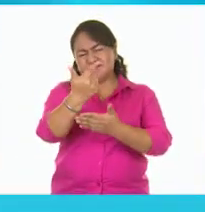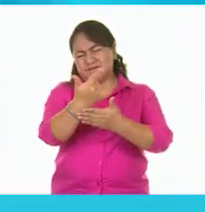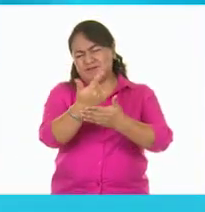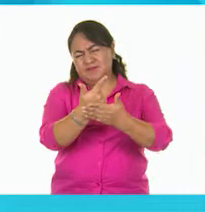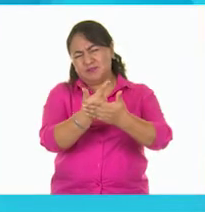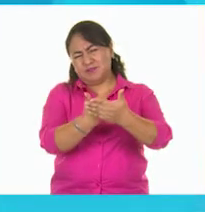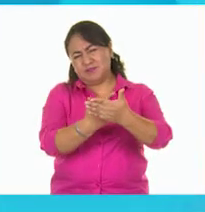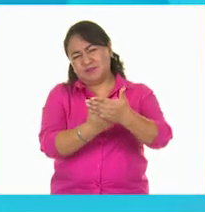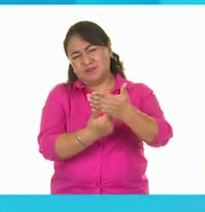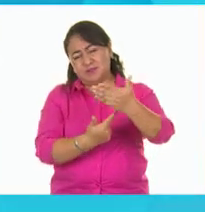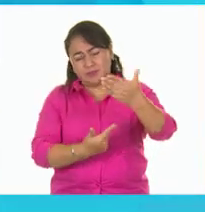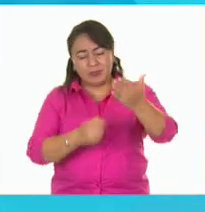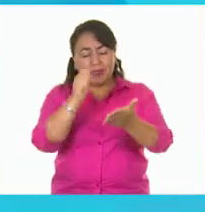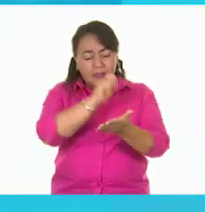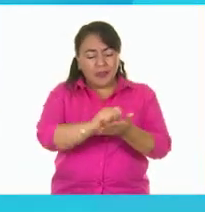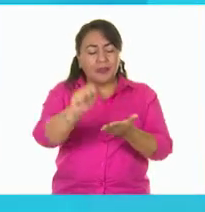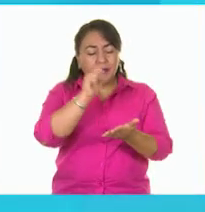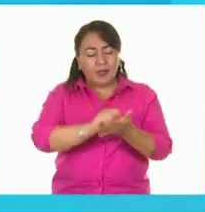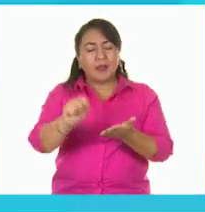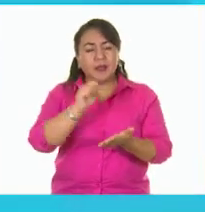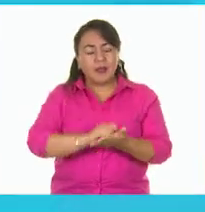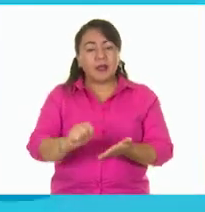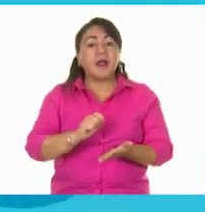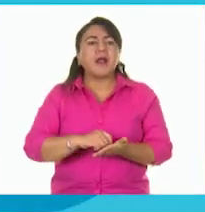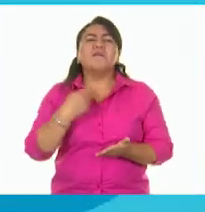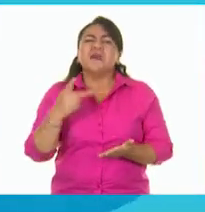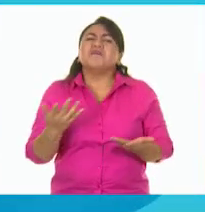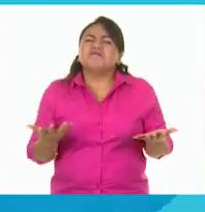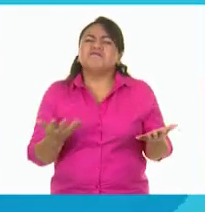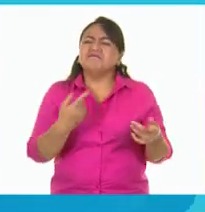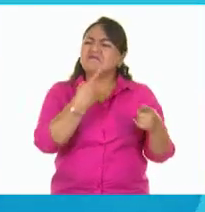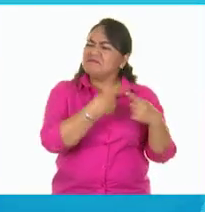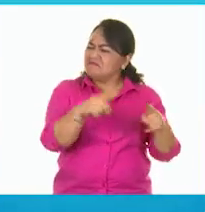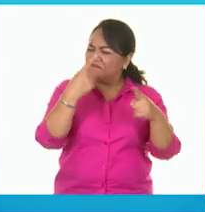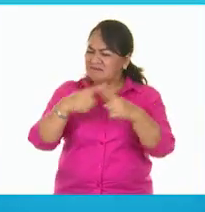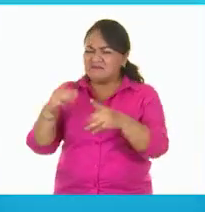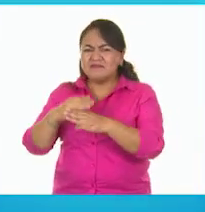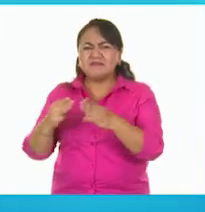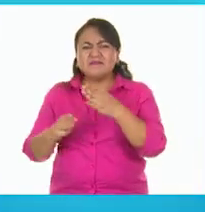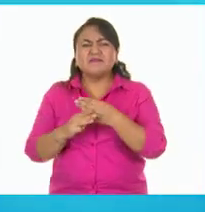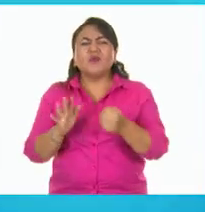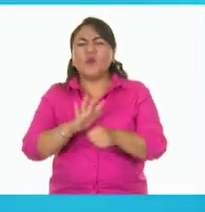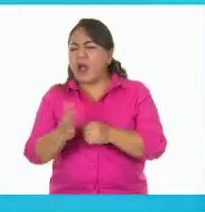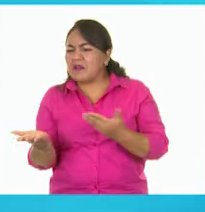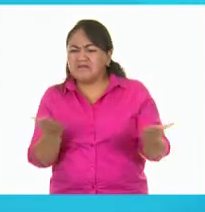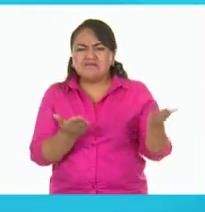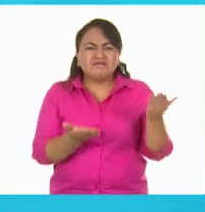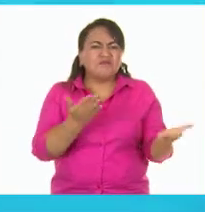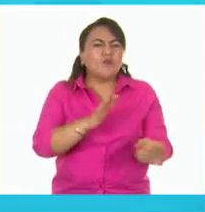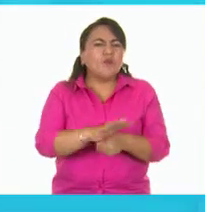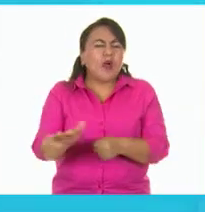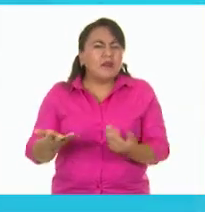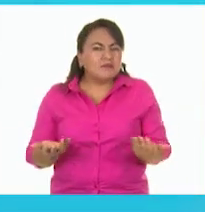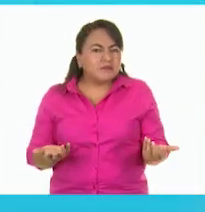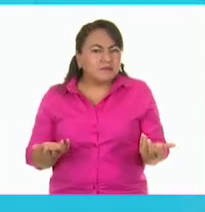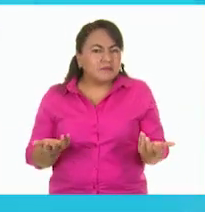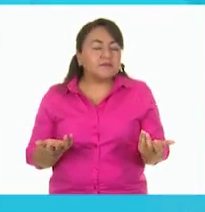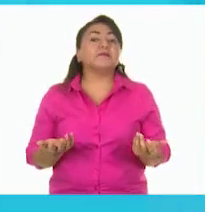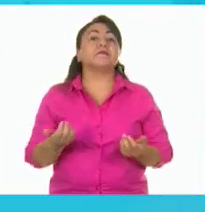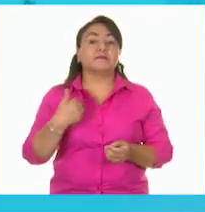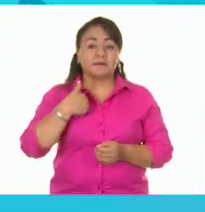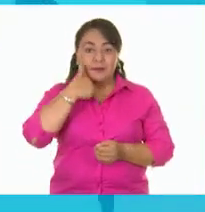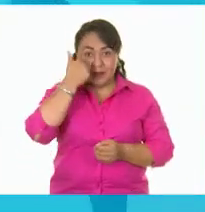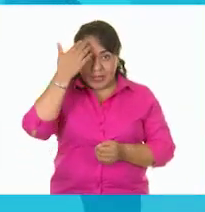si quisiéramos anotarlos en una hoja. Pero, ¿qué hace diferentes a los materiales unos de otros? Para